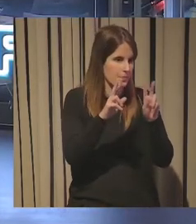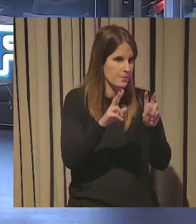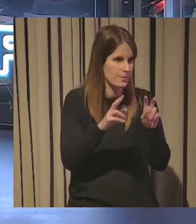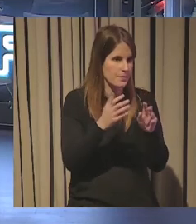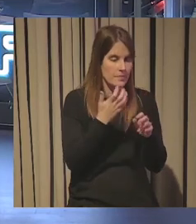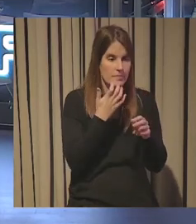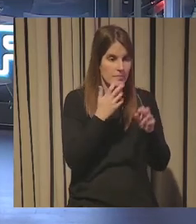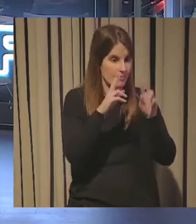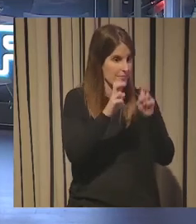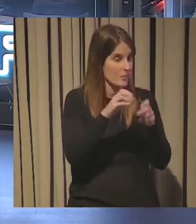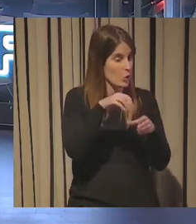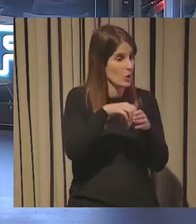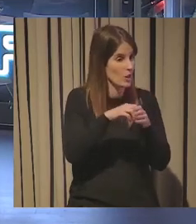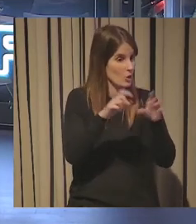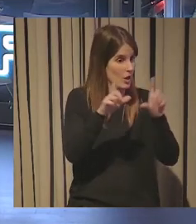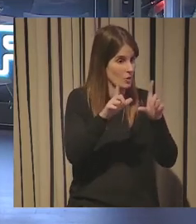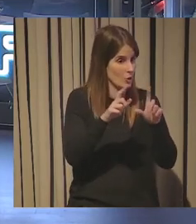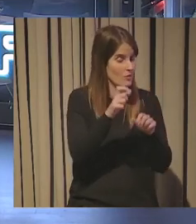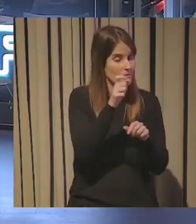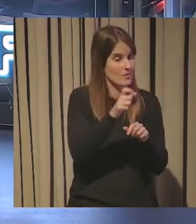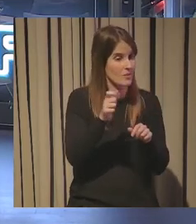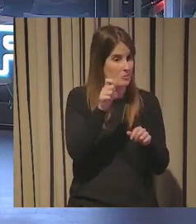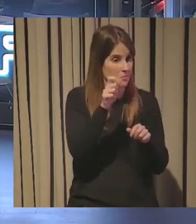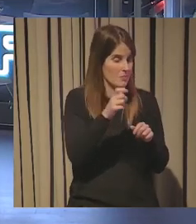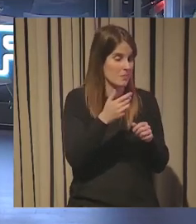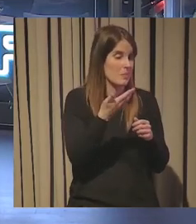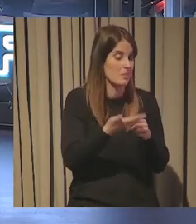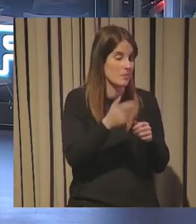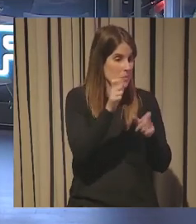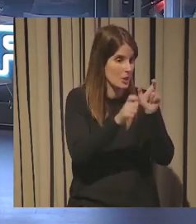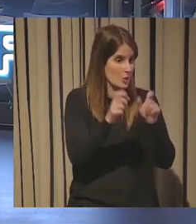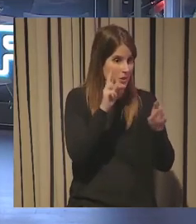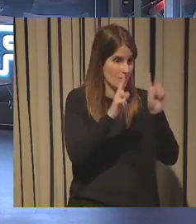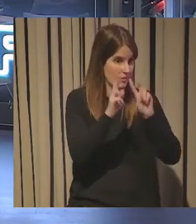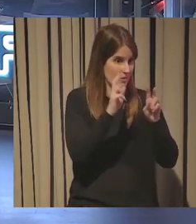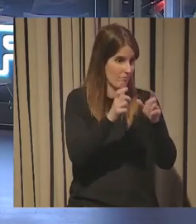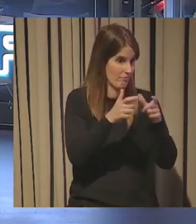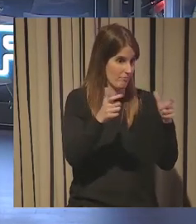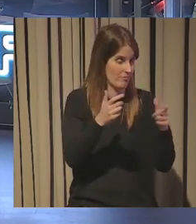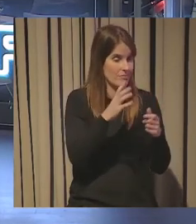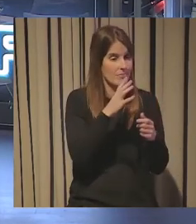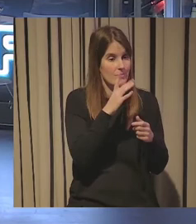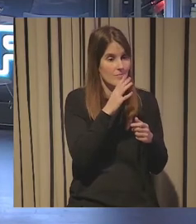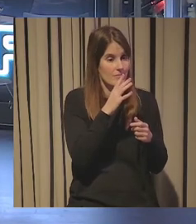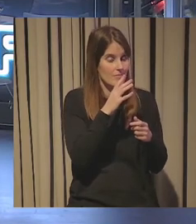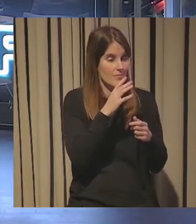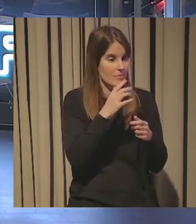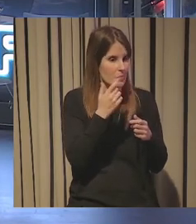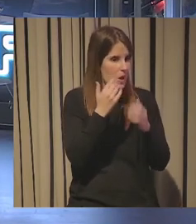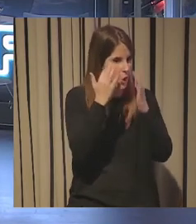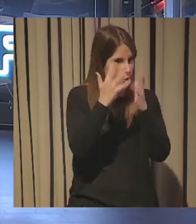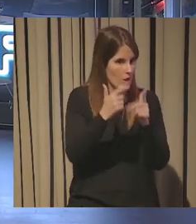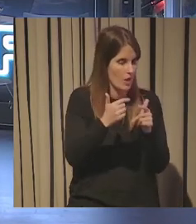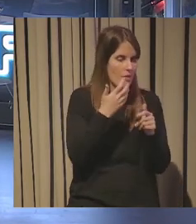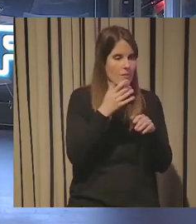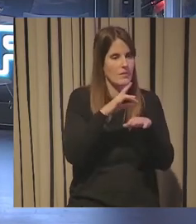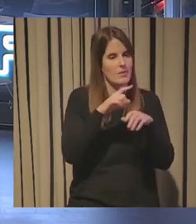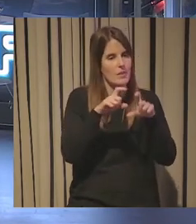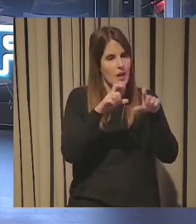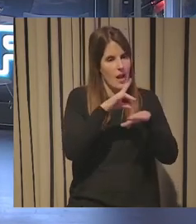el mundo de los contenidos bueno como es el pan nuestro de cada día hay muchos soportes externos desde agencias